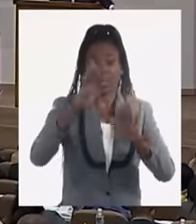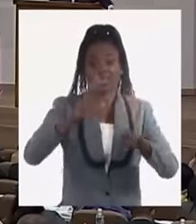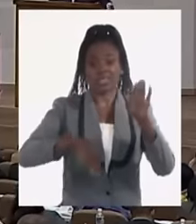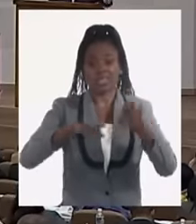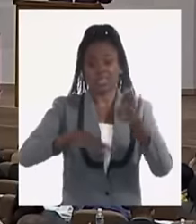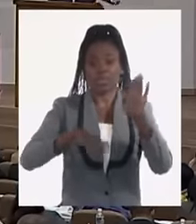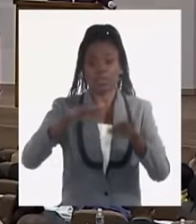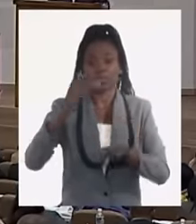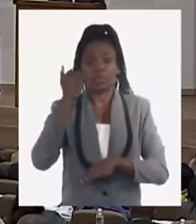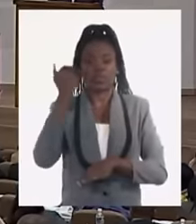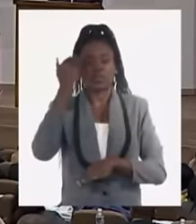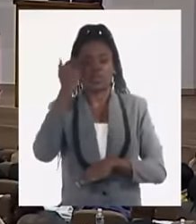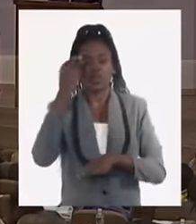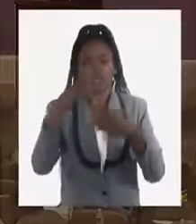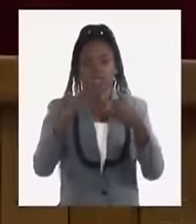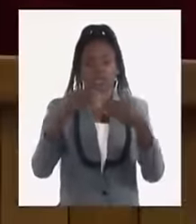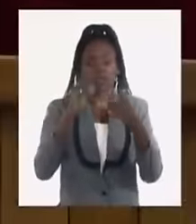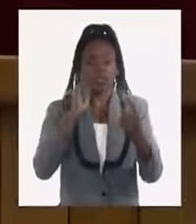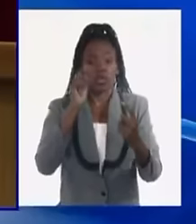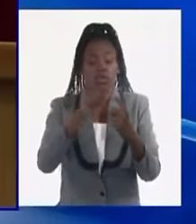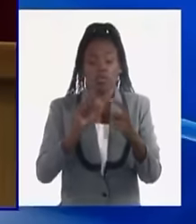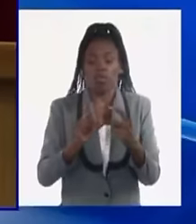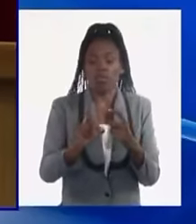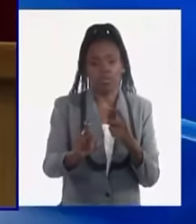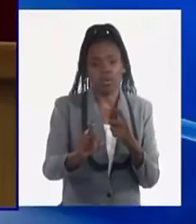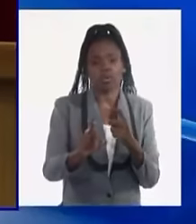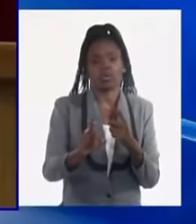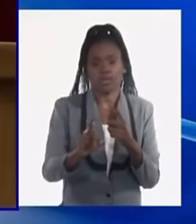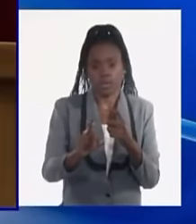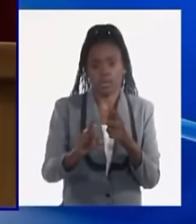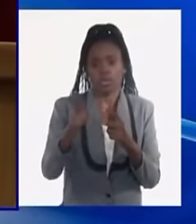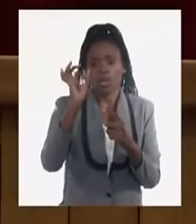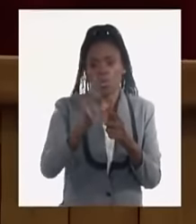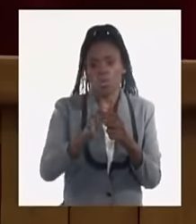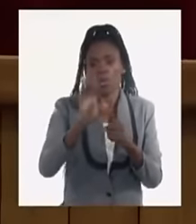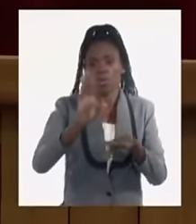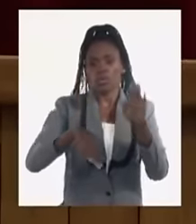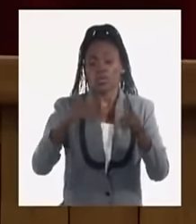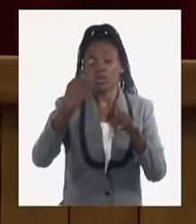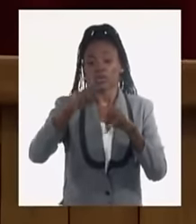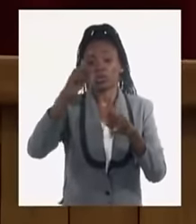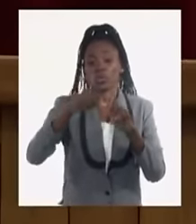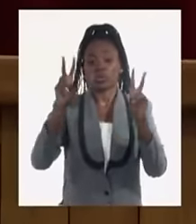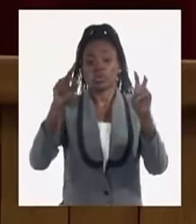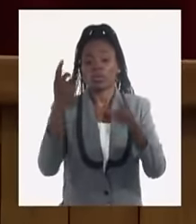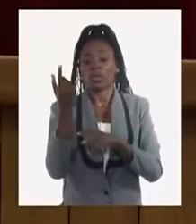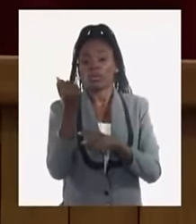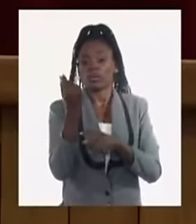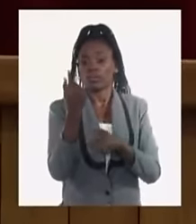nivel de divisa para lograr el objetivo final y también dependen de otros temas de recursos,